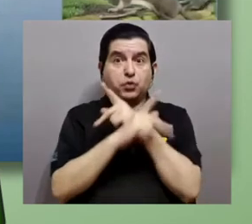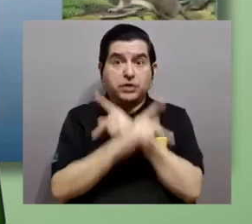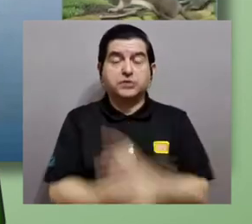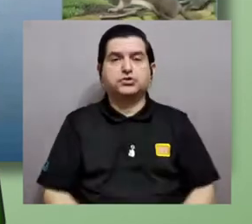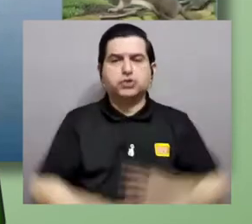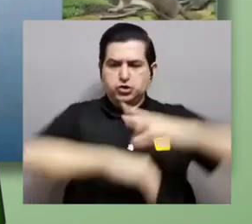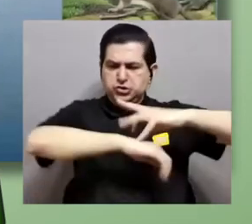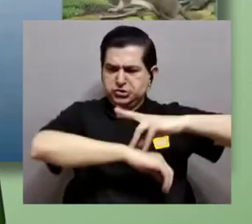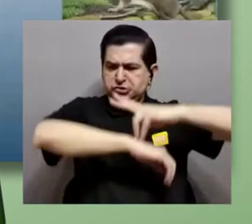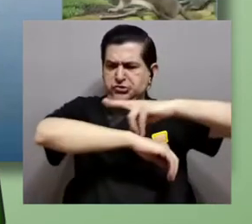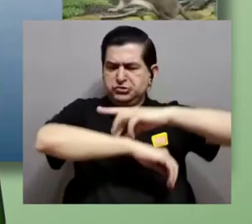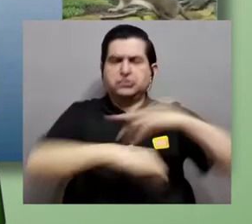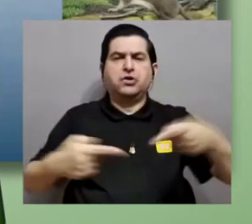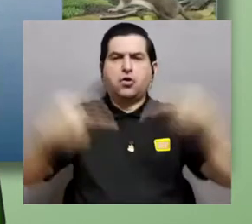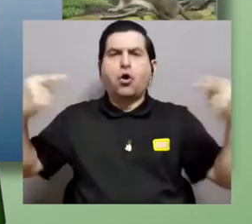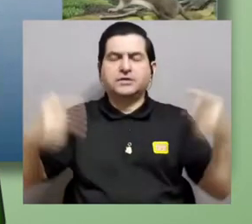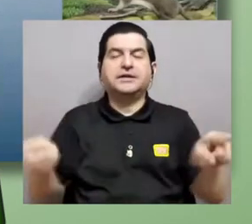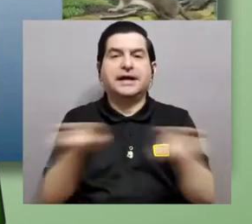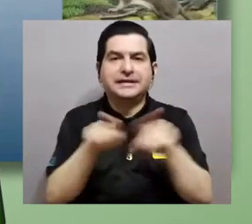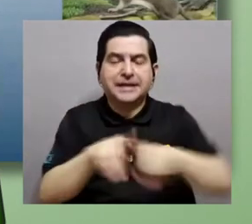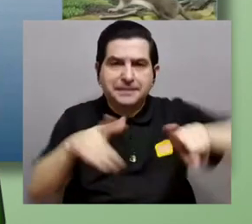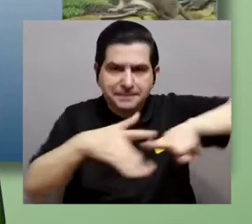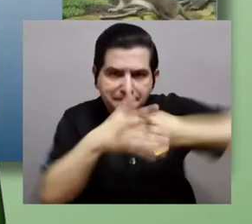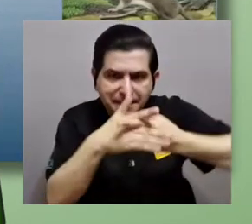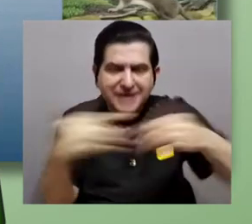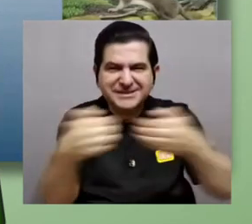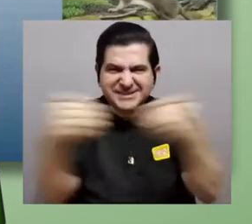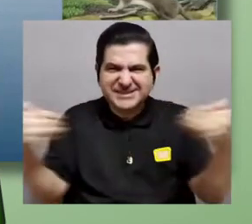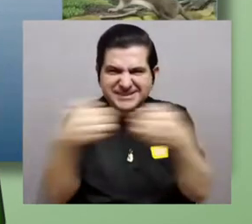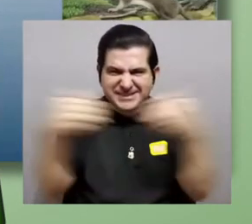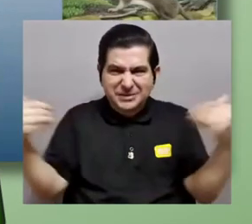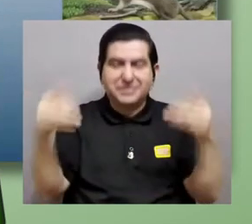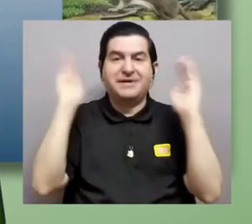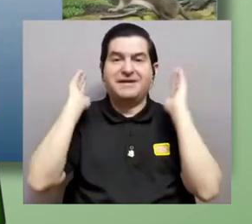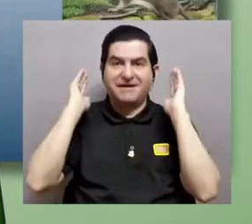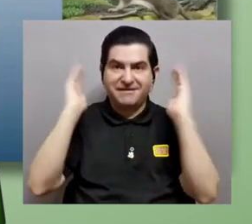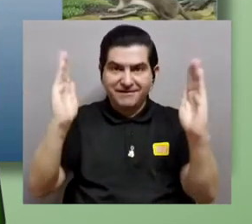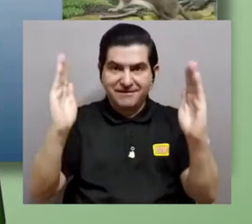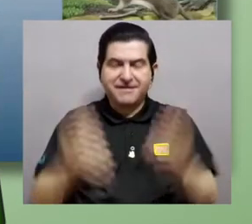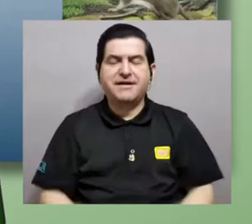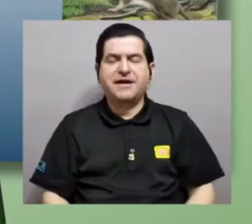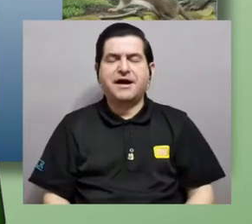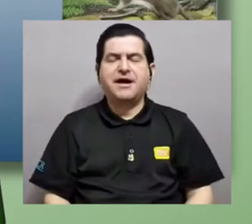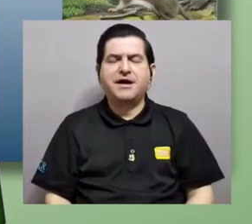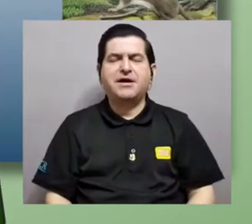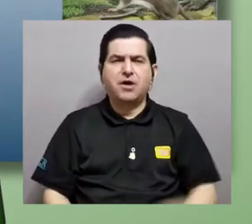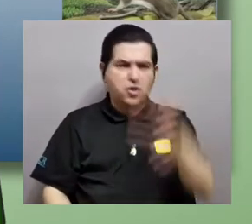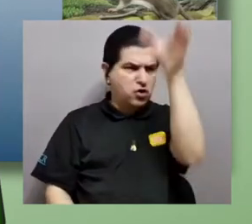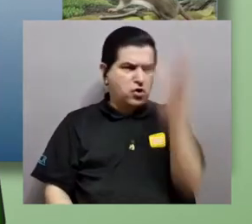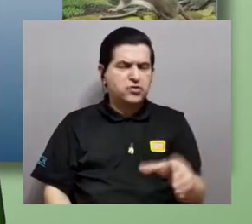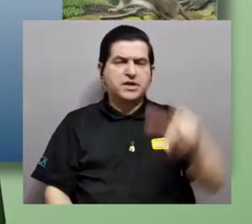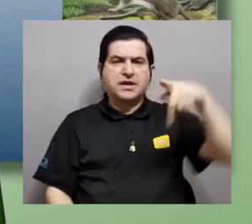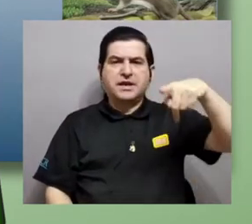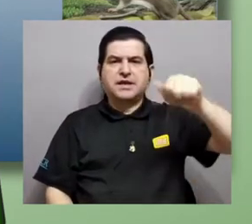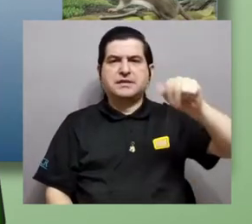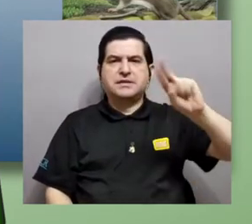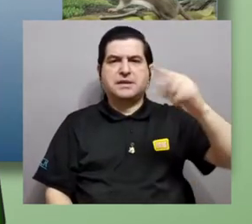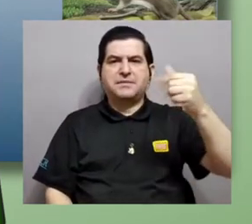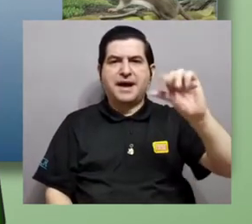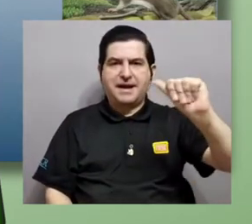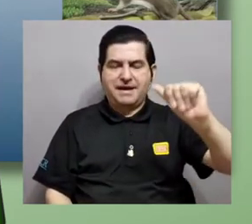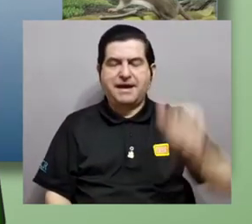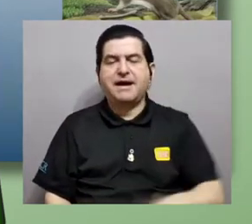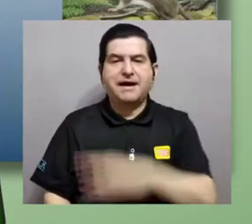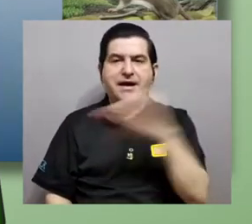protegerse de los dinosaurios. empieza también la separación de ese gran supercontinente Pangea y se forma